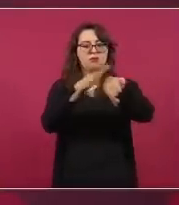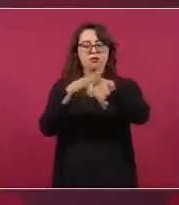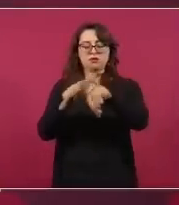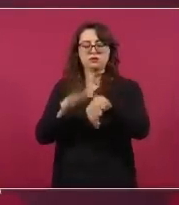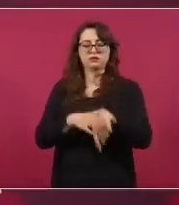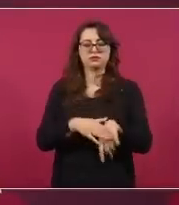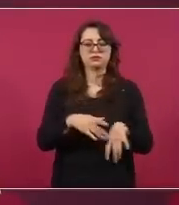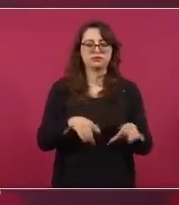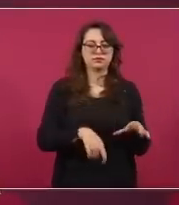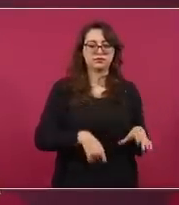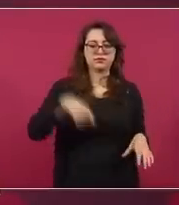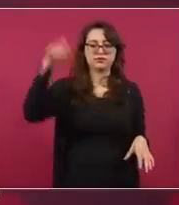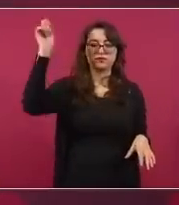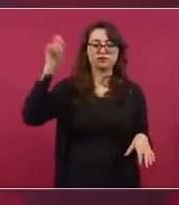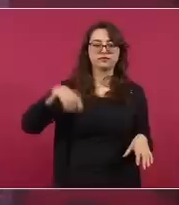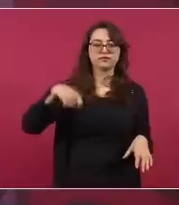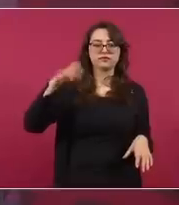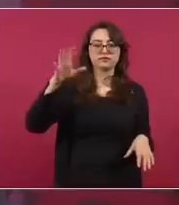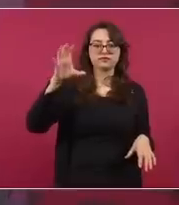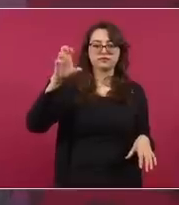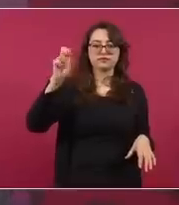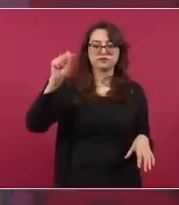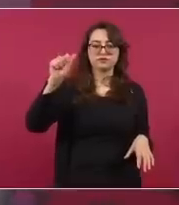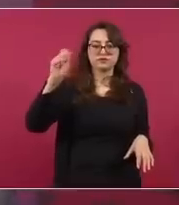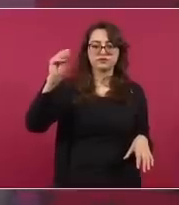y la hizo así.